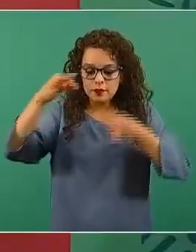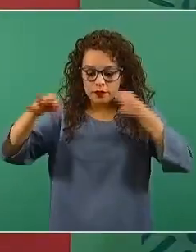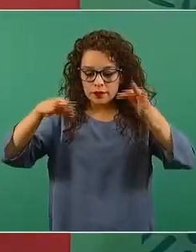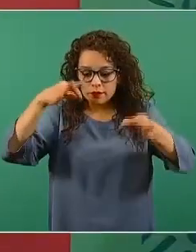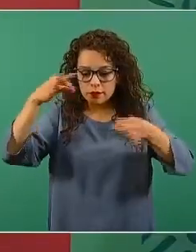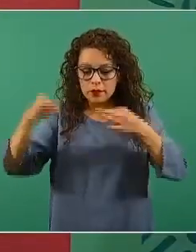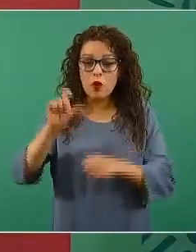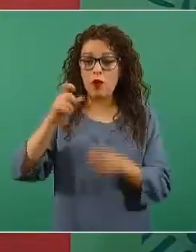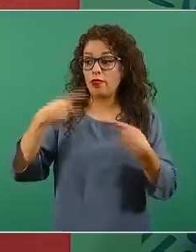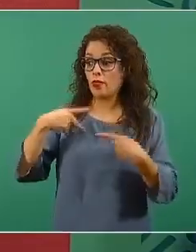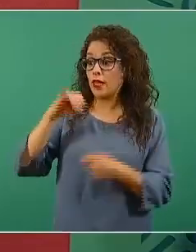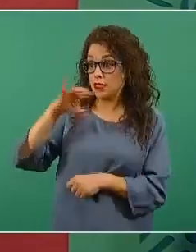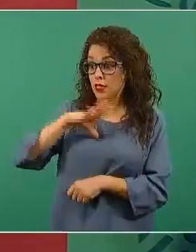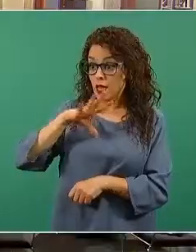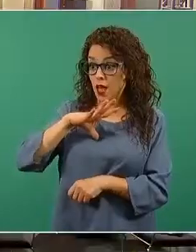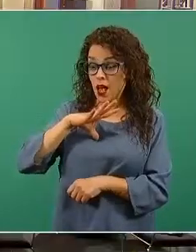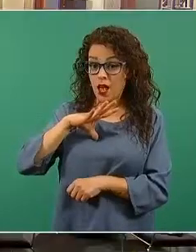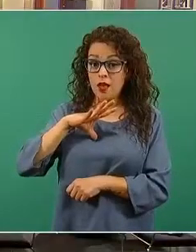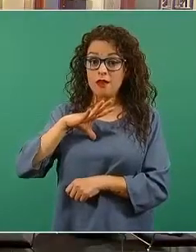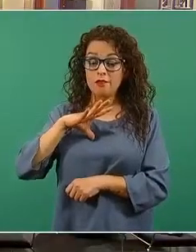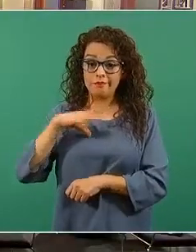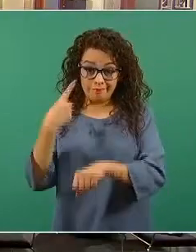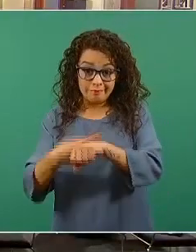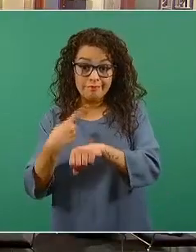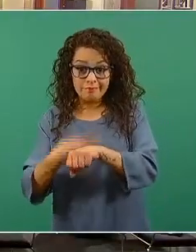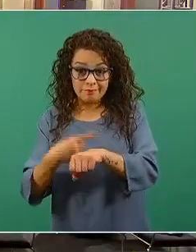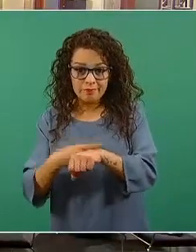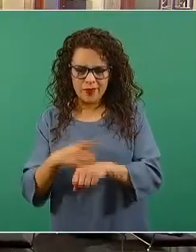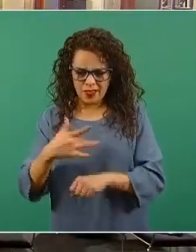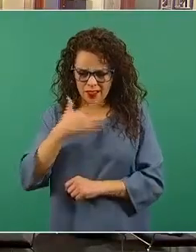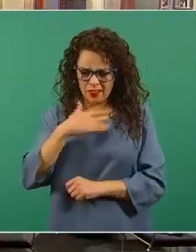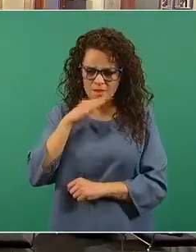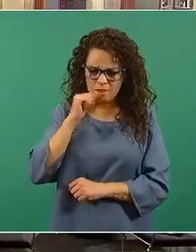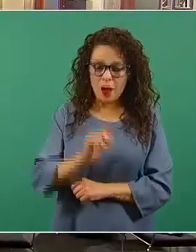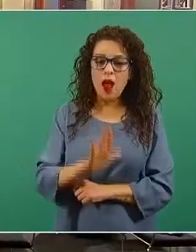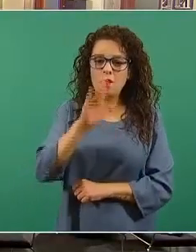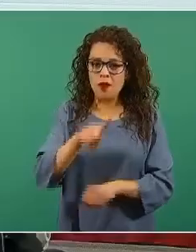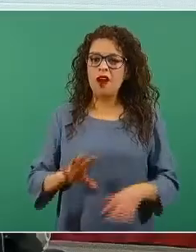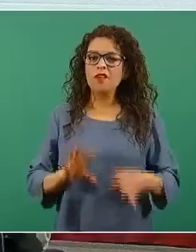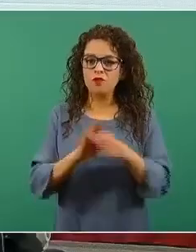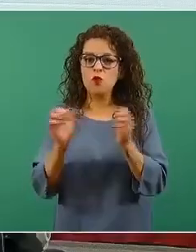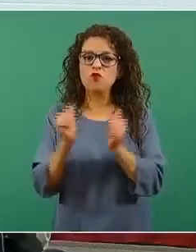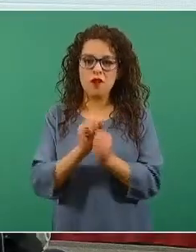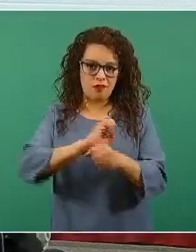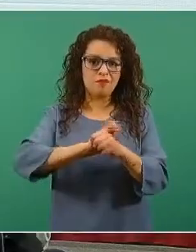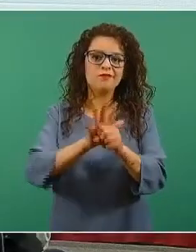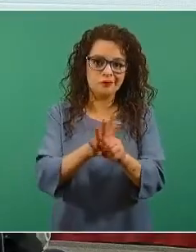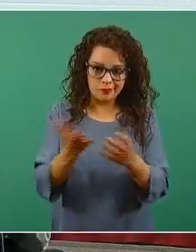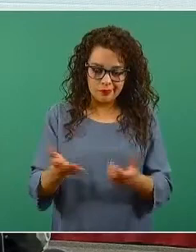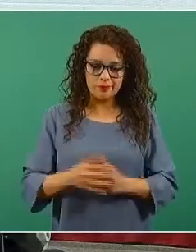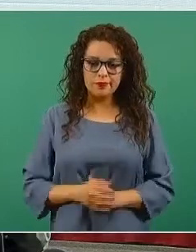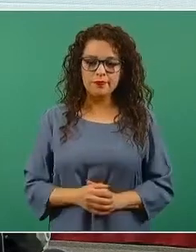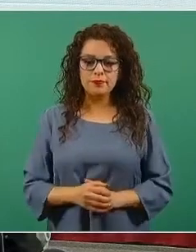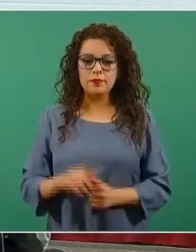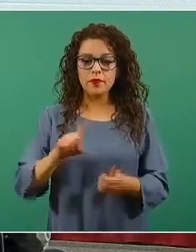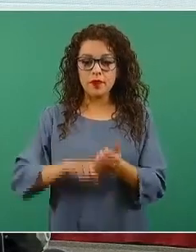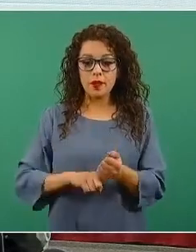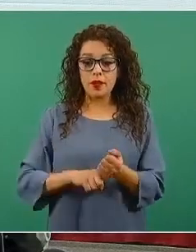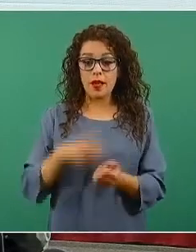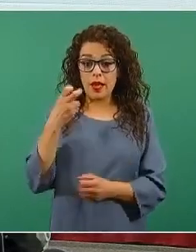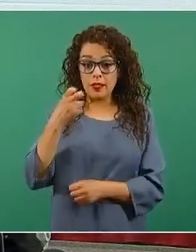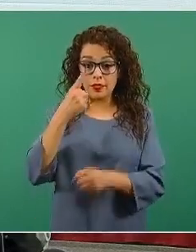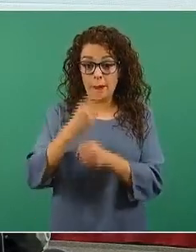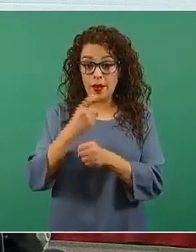sintomatología compatible con COVID. Las personas que laboran en unidades de primer nivel de atención